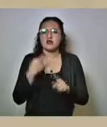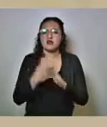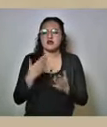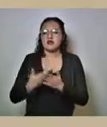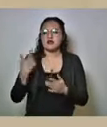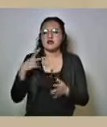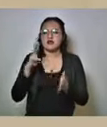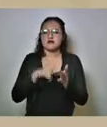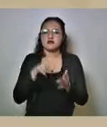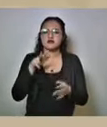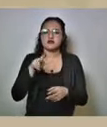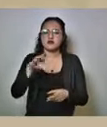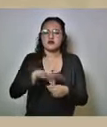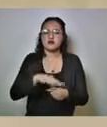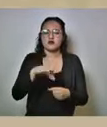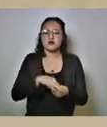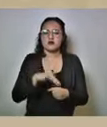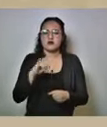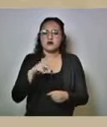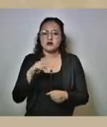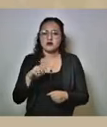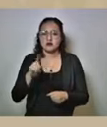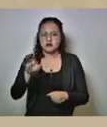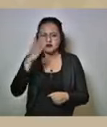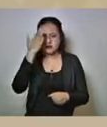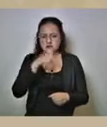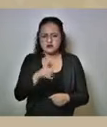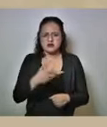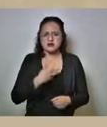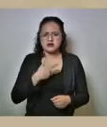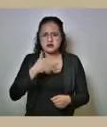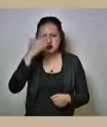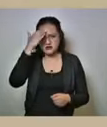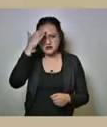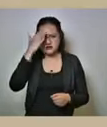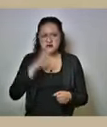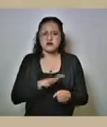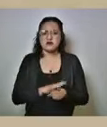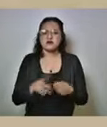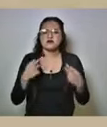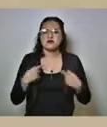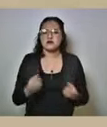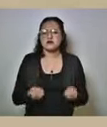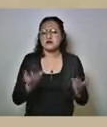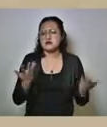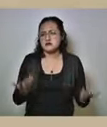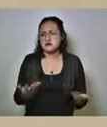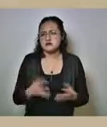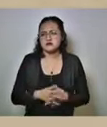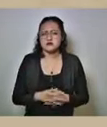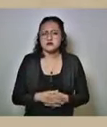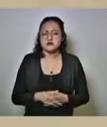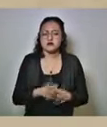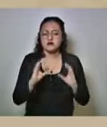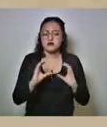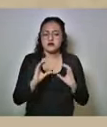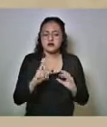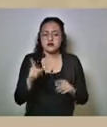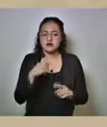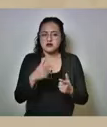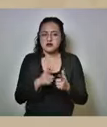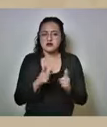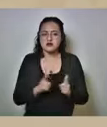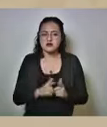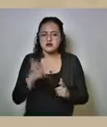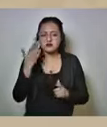2018 me gustaría saber si usted tiene conocimiento de otras autoridades que hayan pues protegido a estos grupos